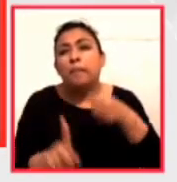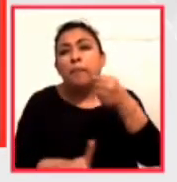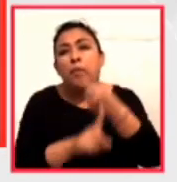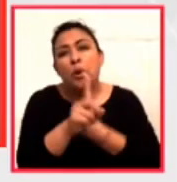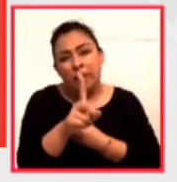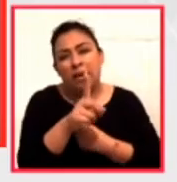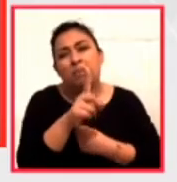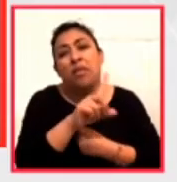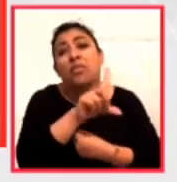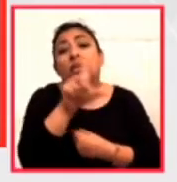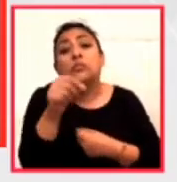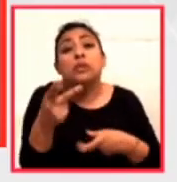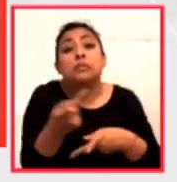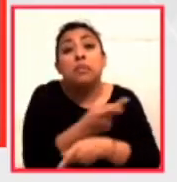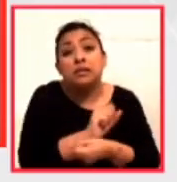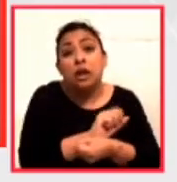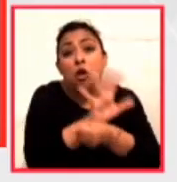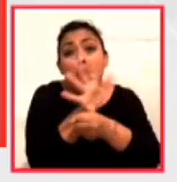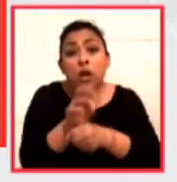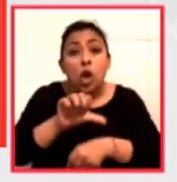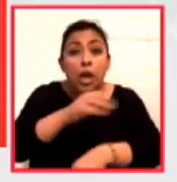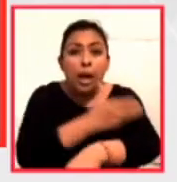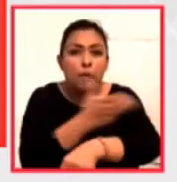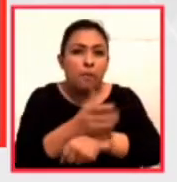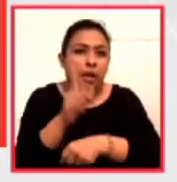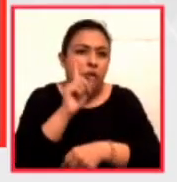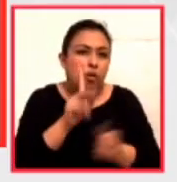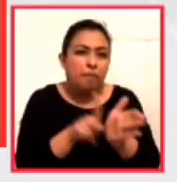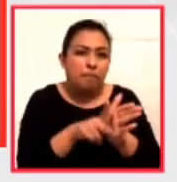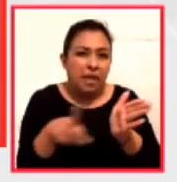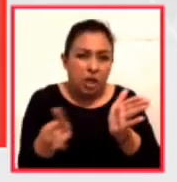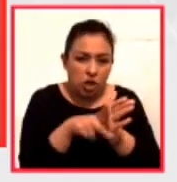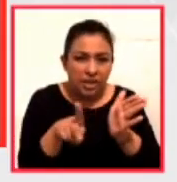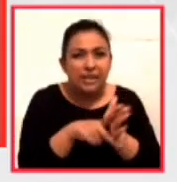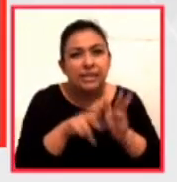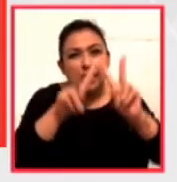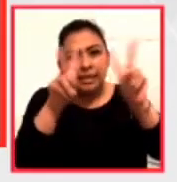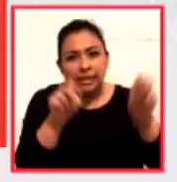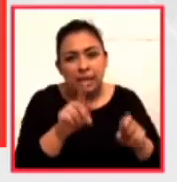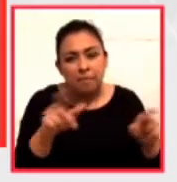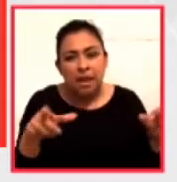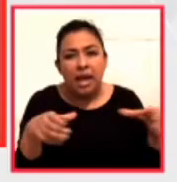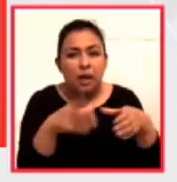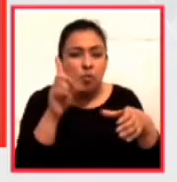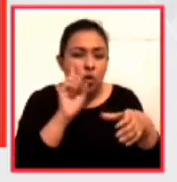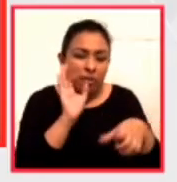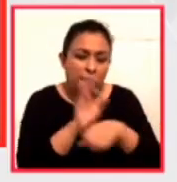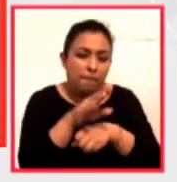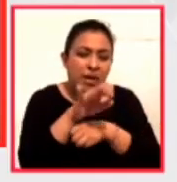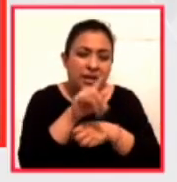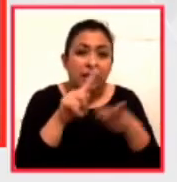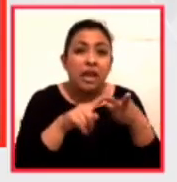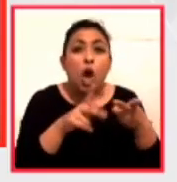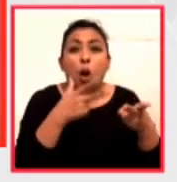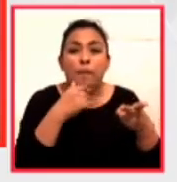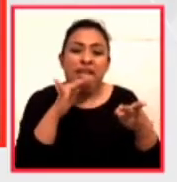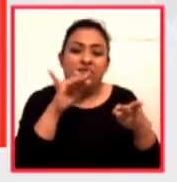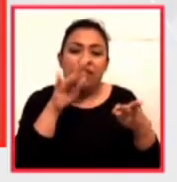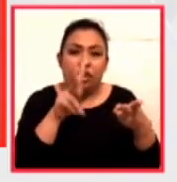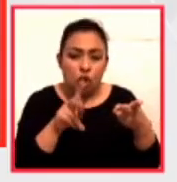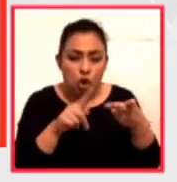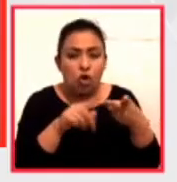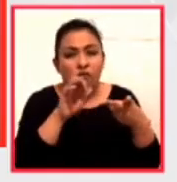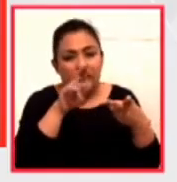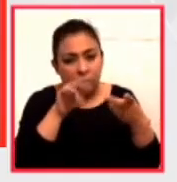coronavirus. Esta noche la acompañan la periodista y experta en temas de género Marta Guillé, el infectólogo Francisco Moreno y el